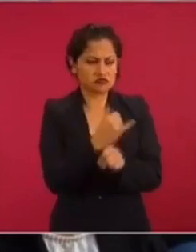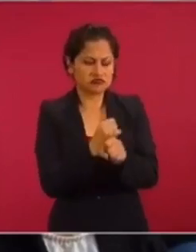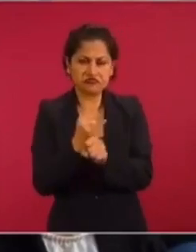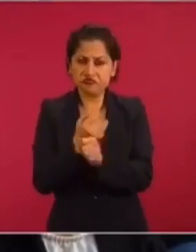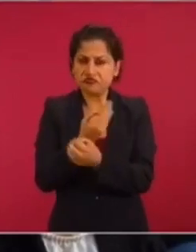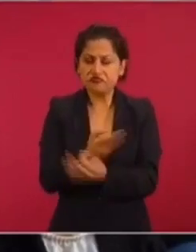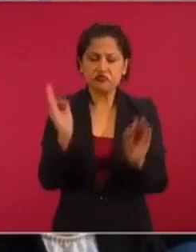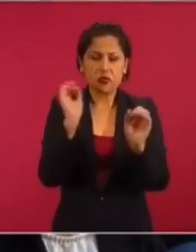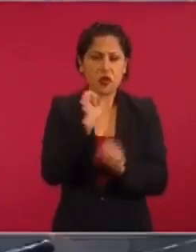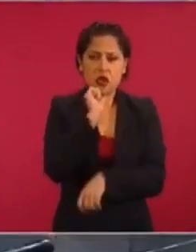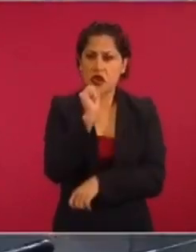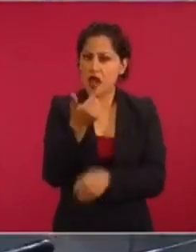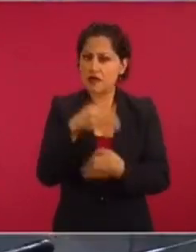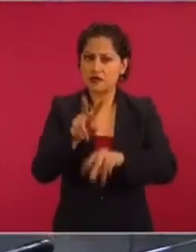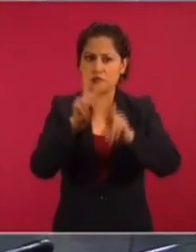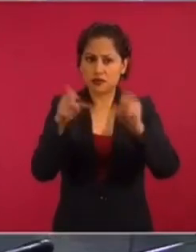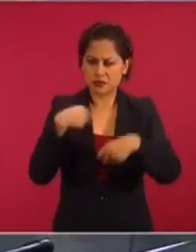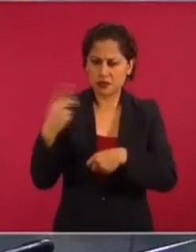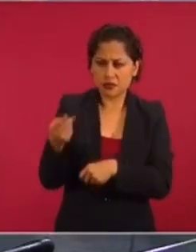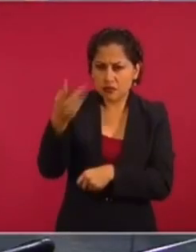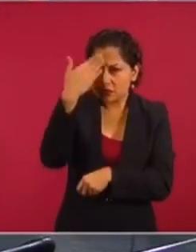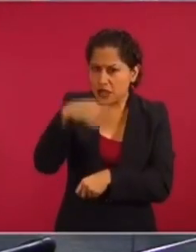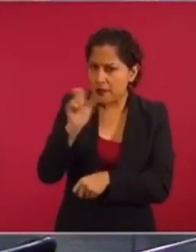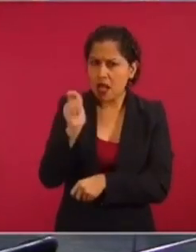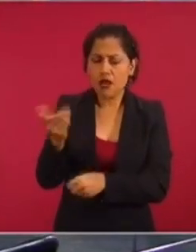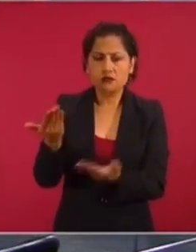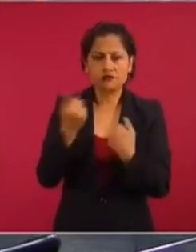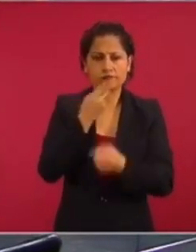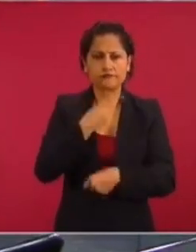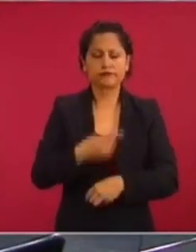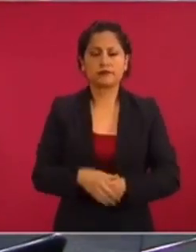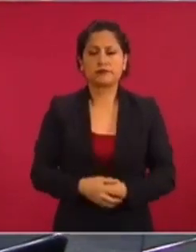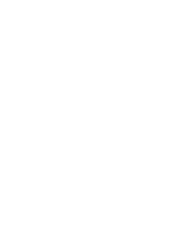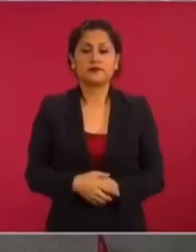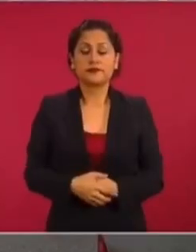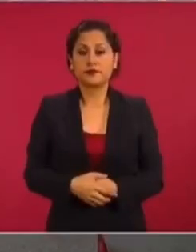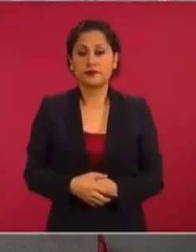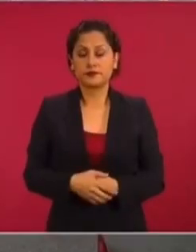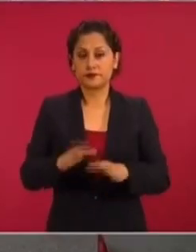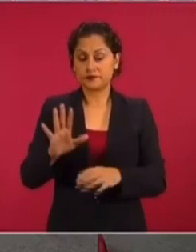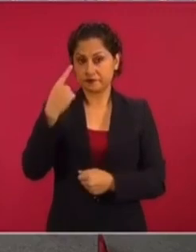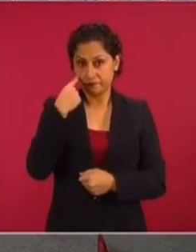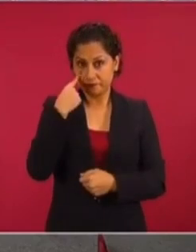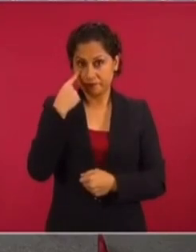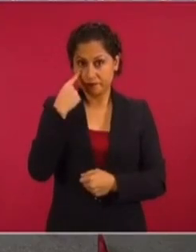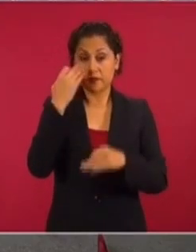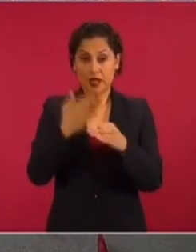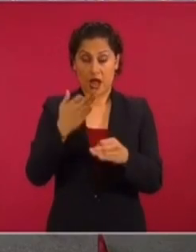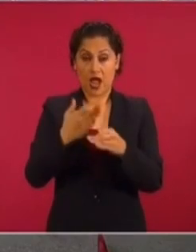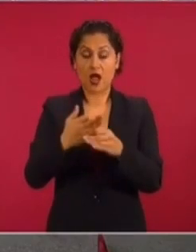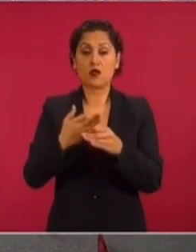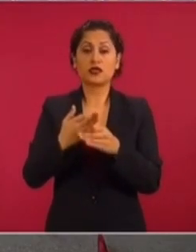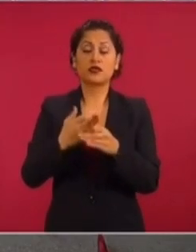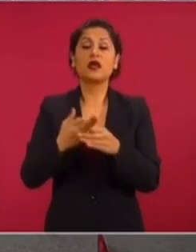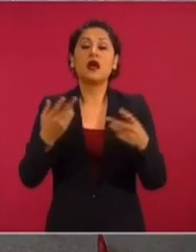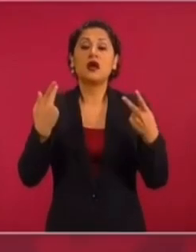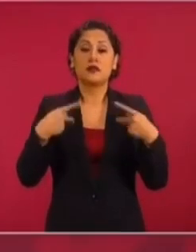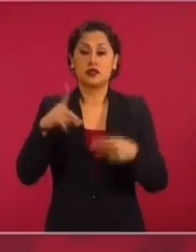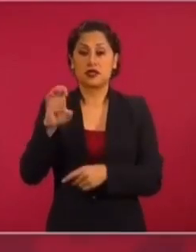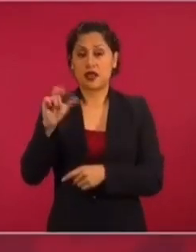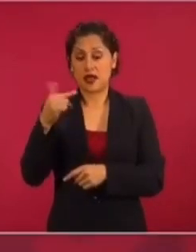saber si tienen alguna información de esto. Gracias. Bueno, mira, el asunto de los delegados,